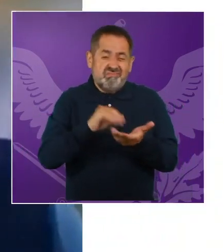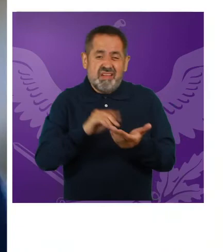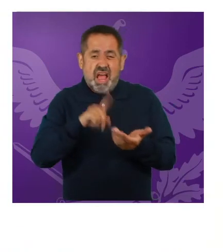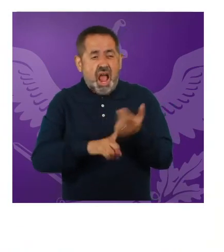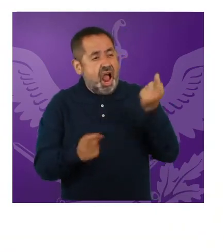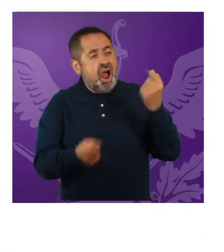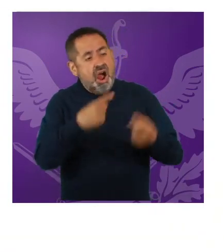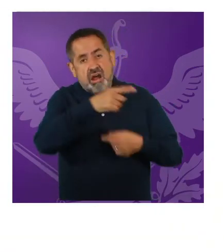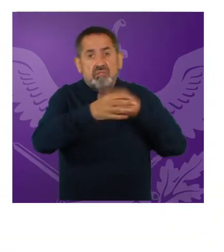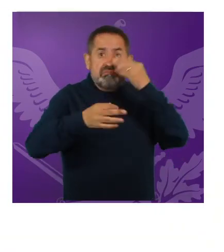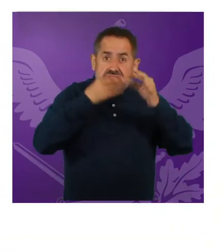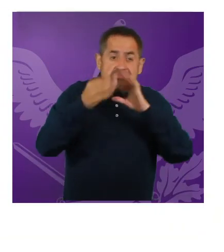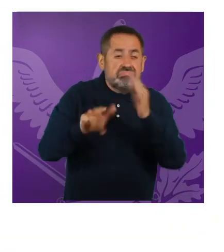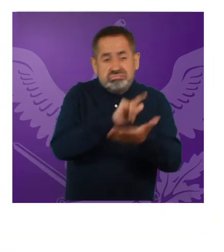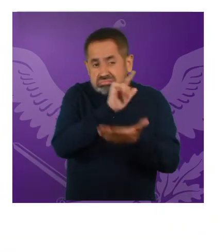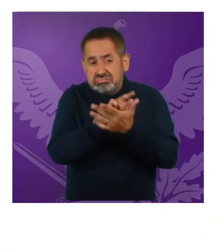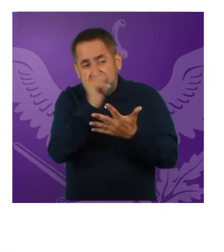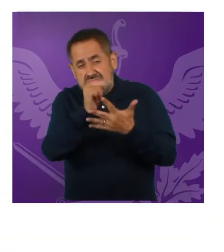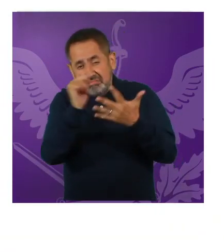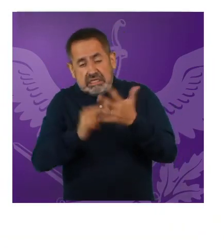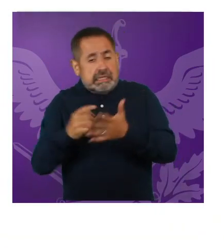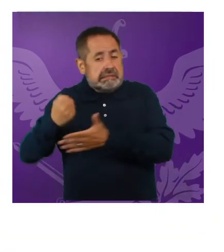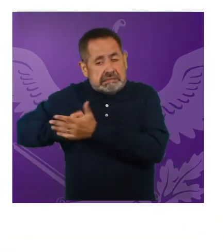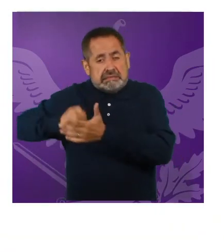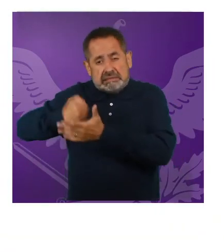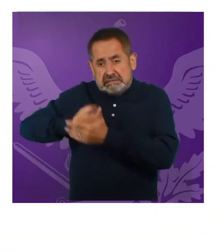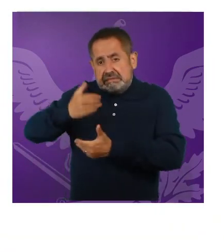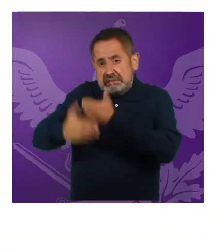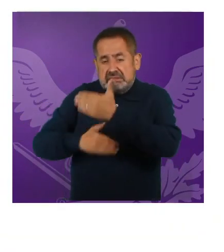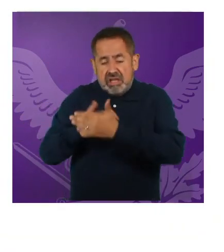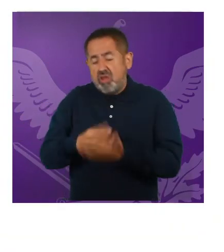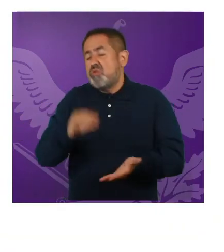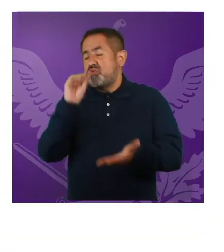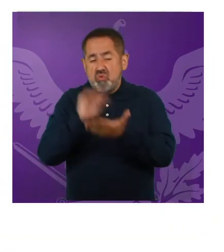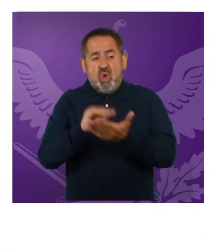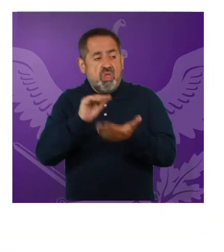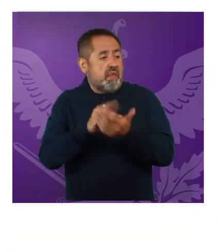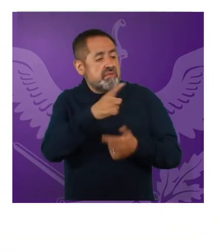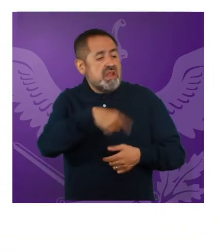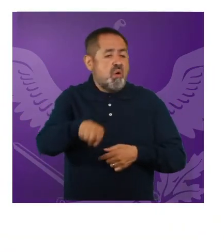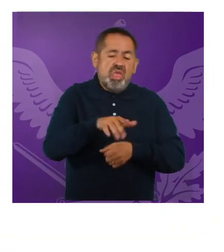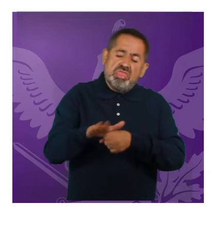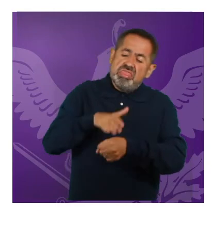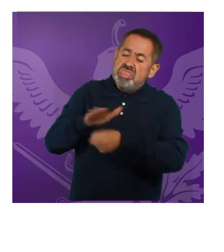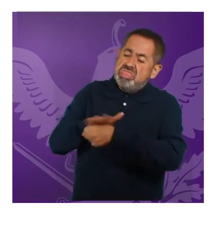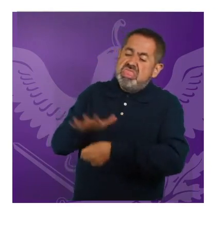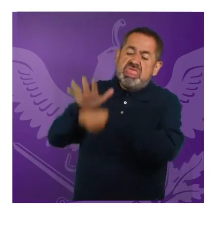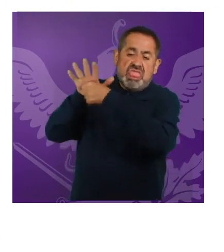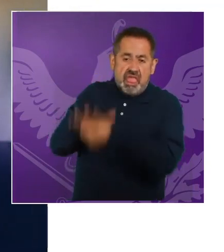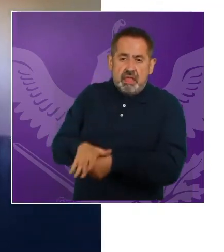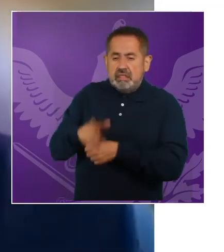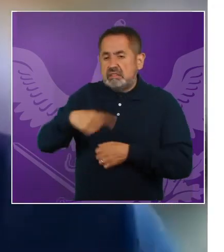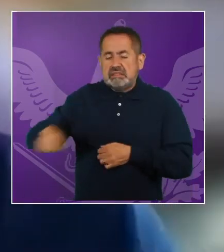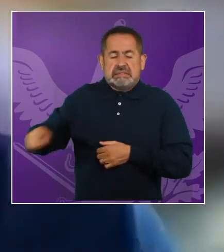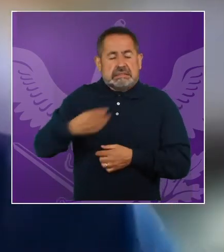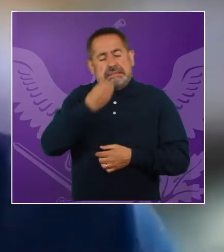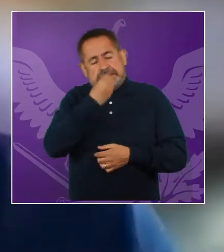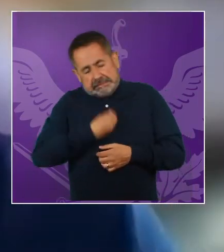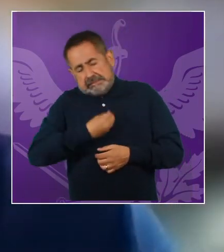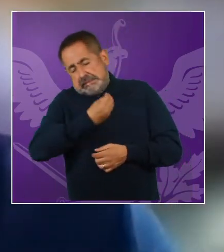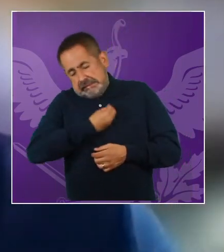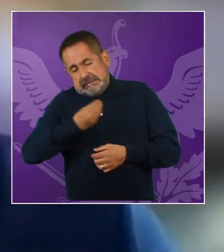todavía, a pesar de todas estas leyes y toda la lucha que hemos llevado a cabo, eh, muchas